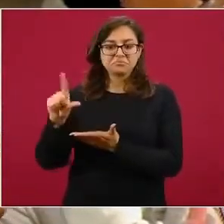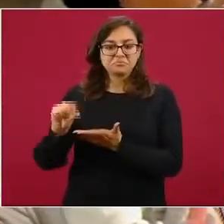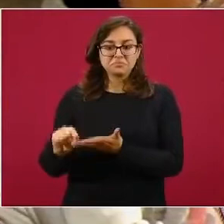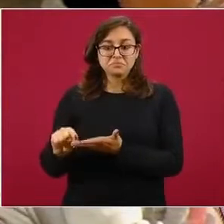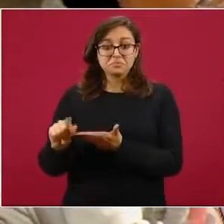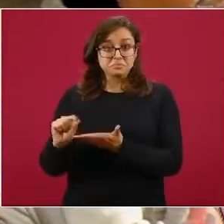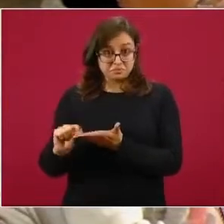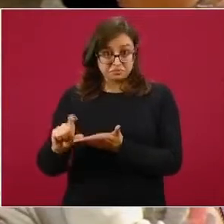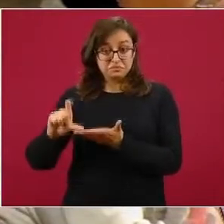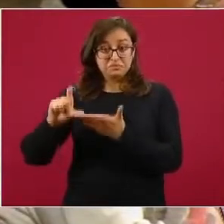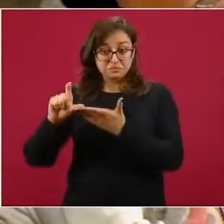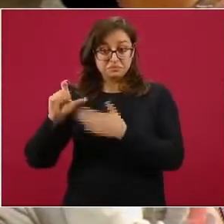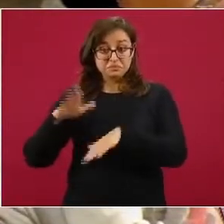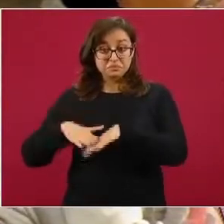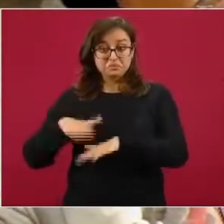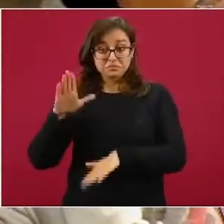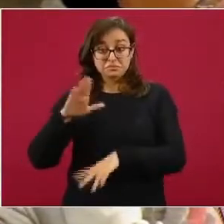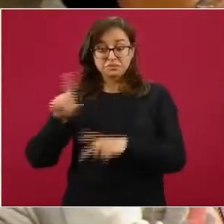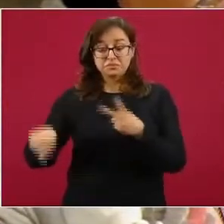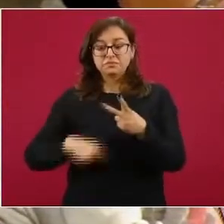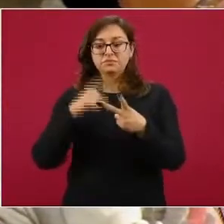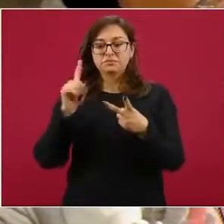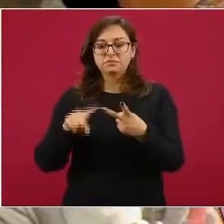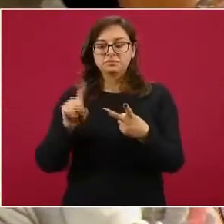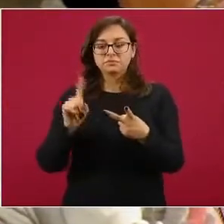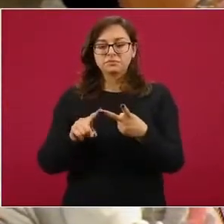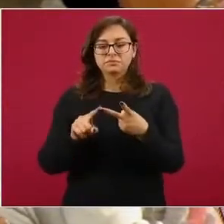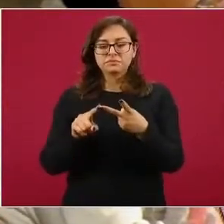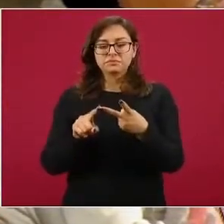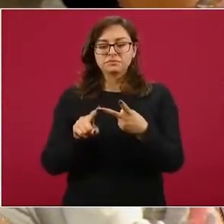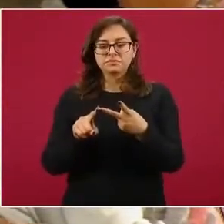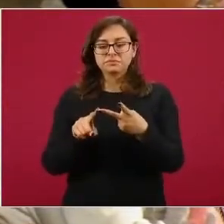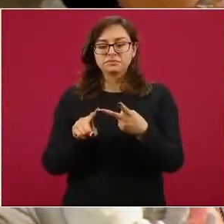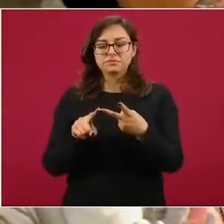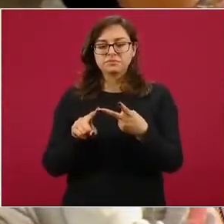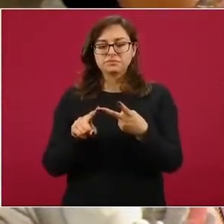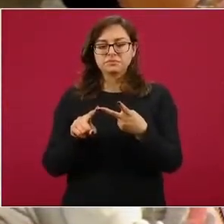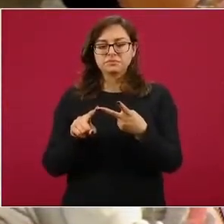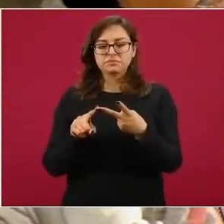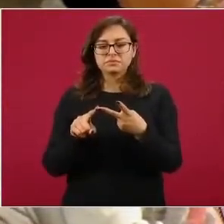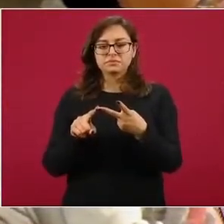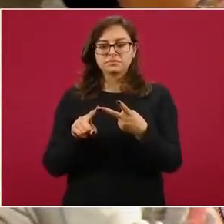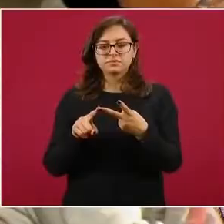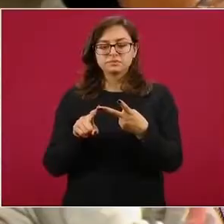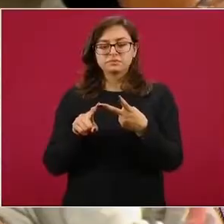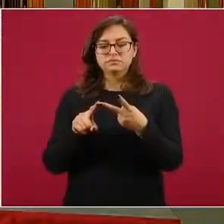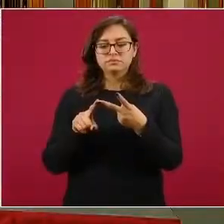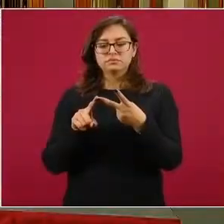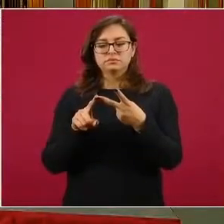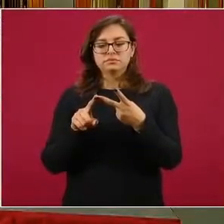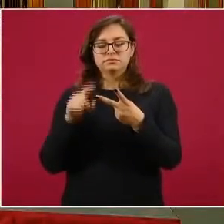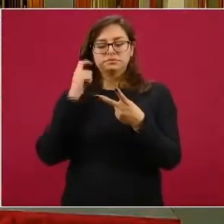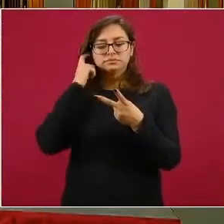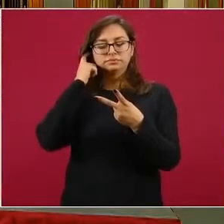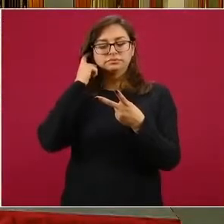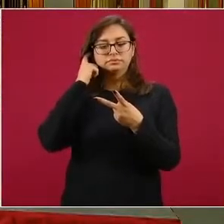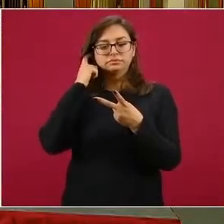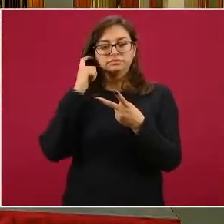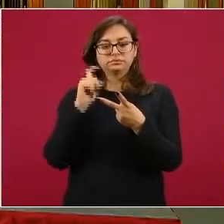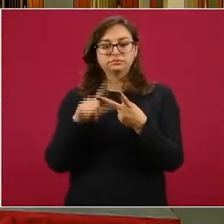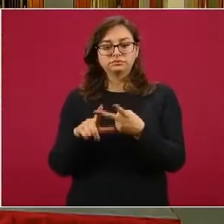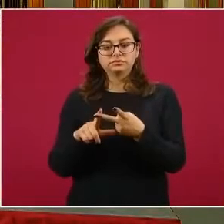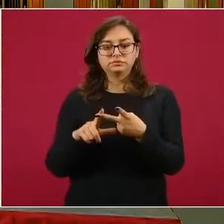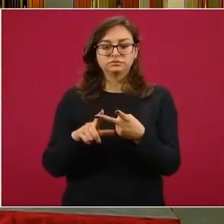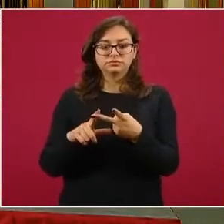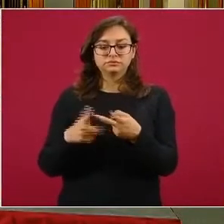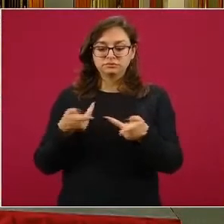residentes. Y el segundo tema es respecto a cuál es el plan o cómo